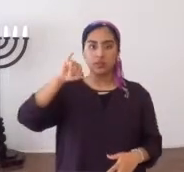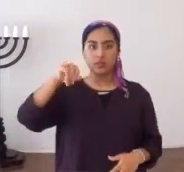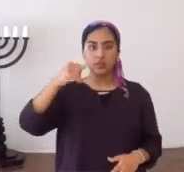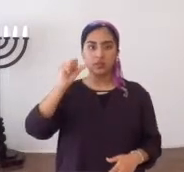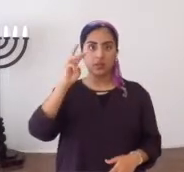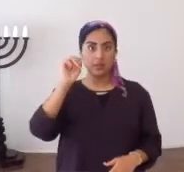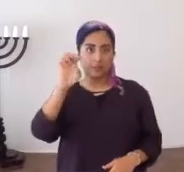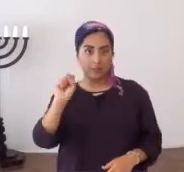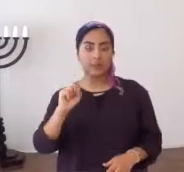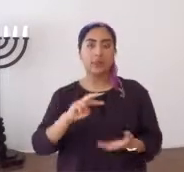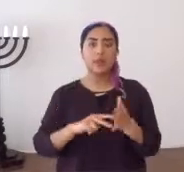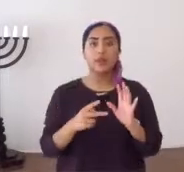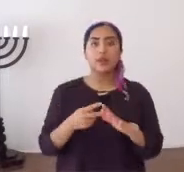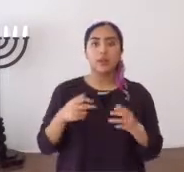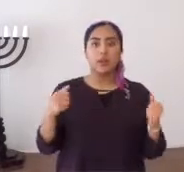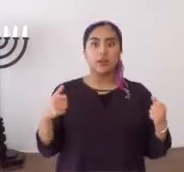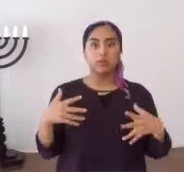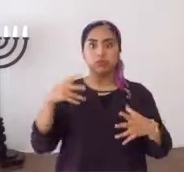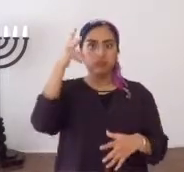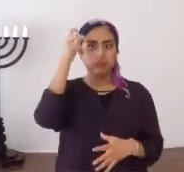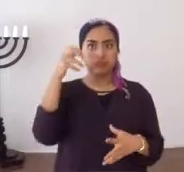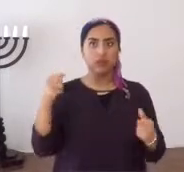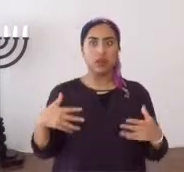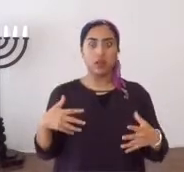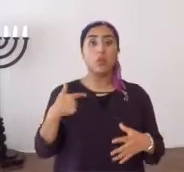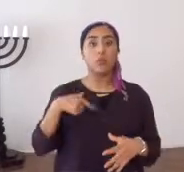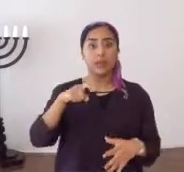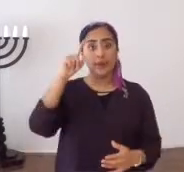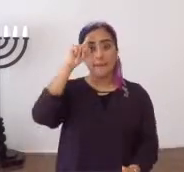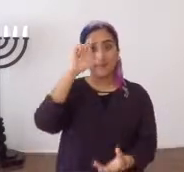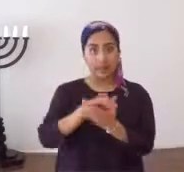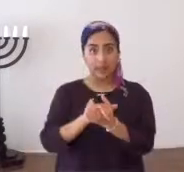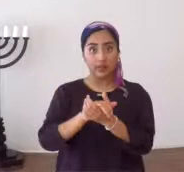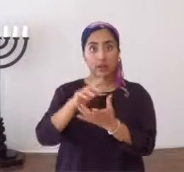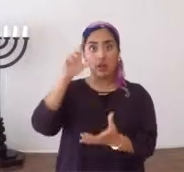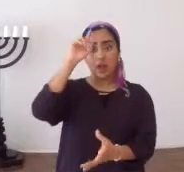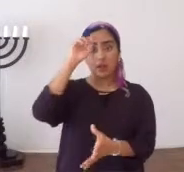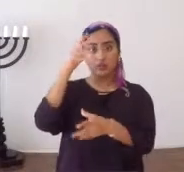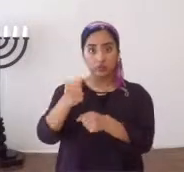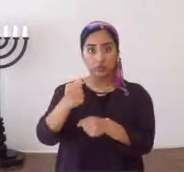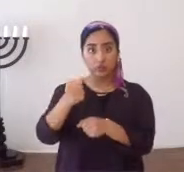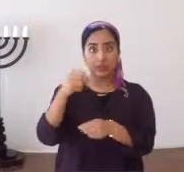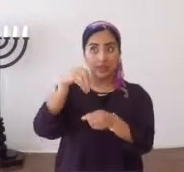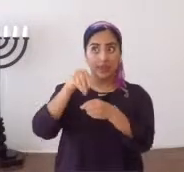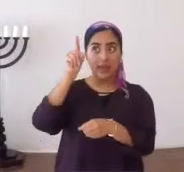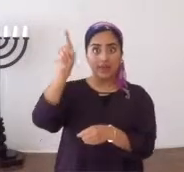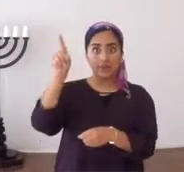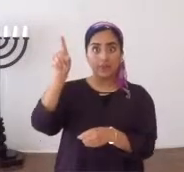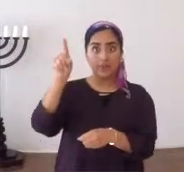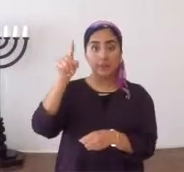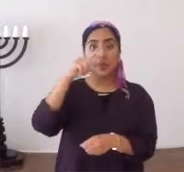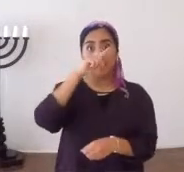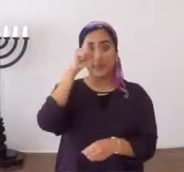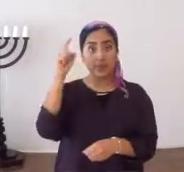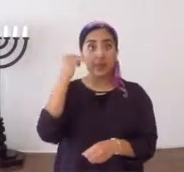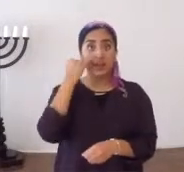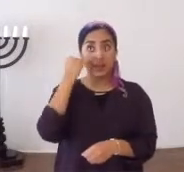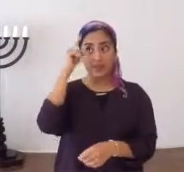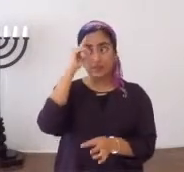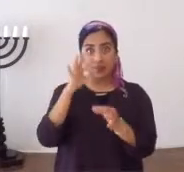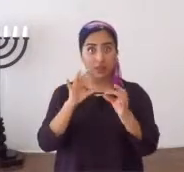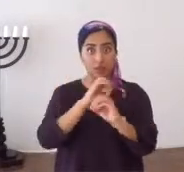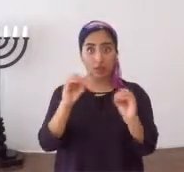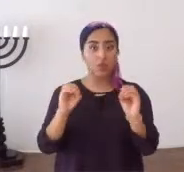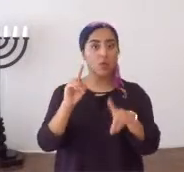Santiago Yacobo. Los demonios creen y tiemblan. Hay que creer, hay que confiar en Él, porque